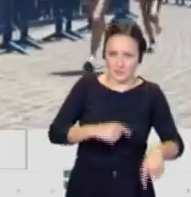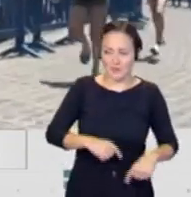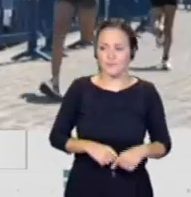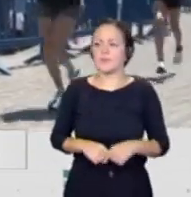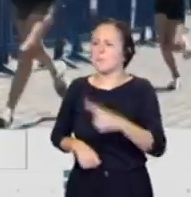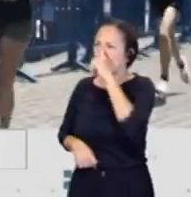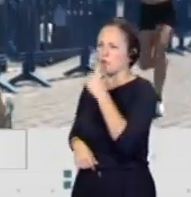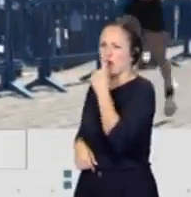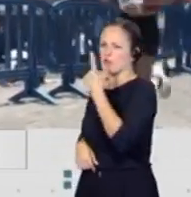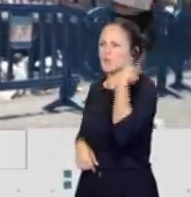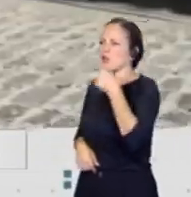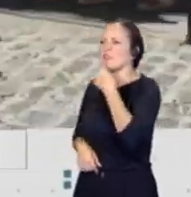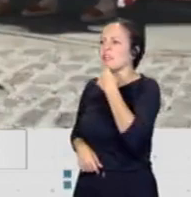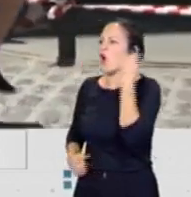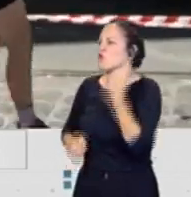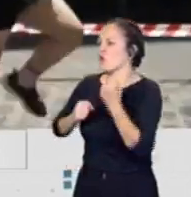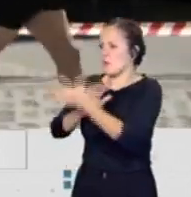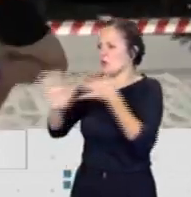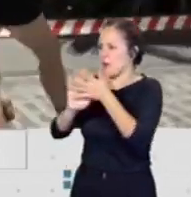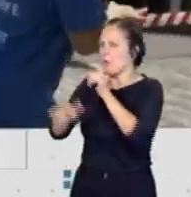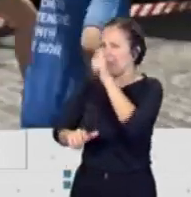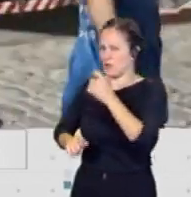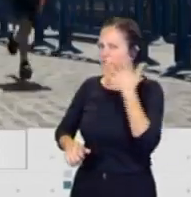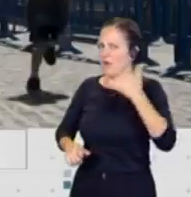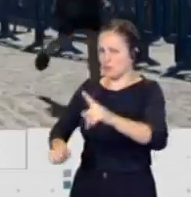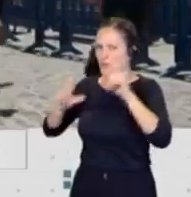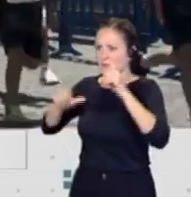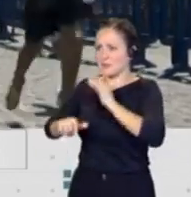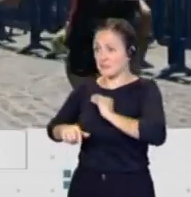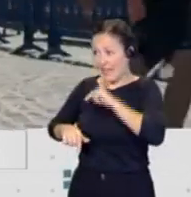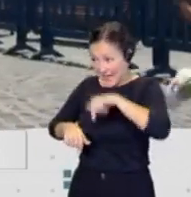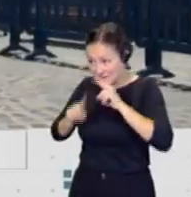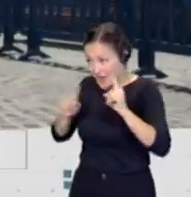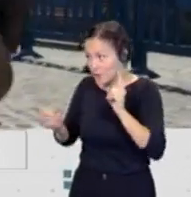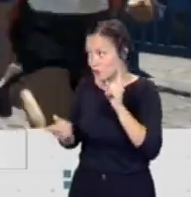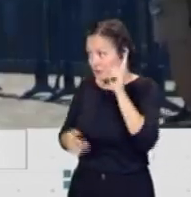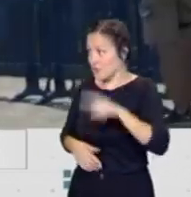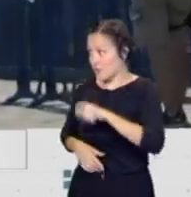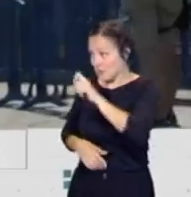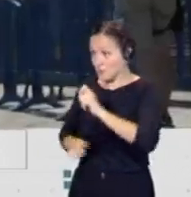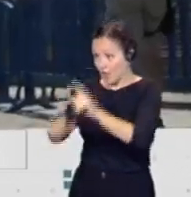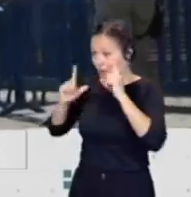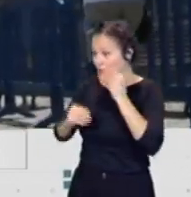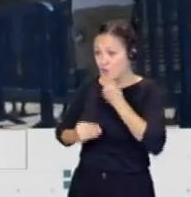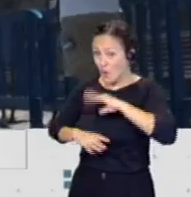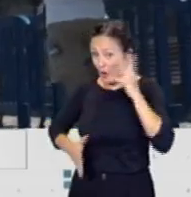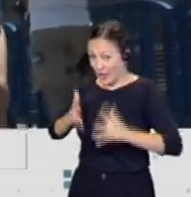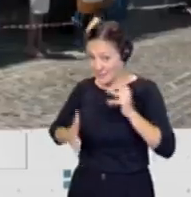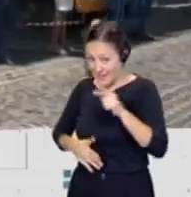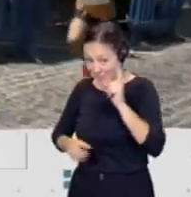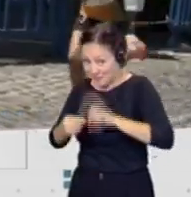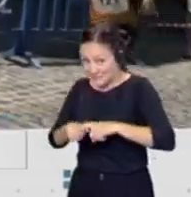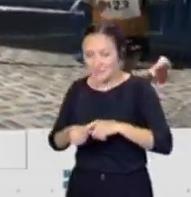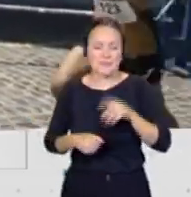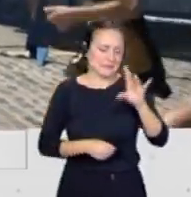pasada edición me decía, se va a correr muy rápido, hay nombres propios, a estar todo el mundo en esta ocasión, también vamos a poder disfrutar de los mejores atletas canales. Sí, date cuenta que